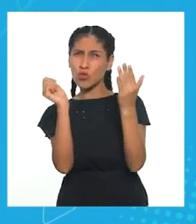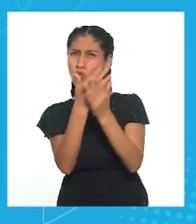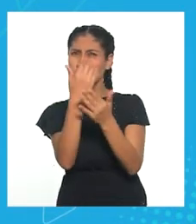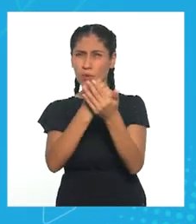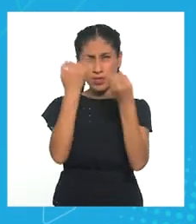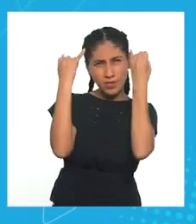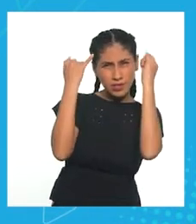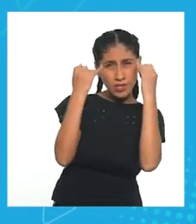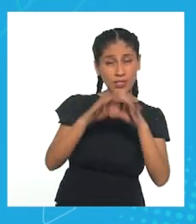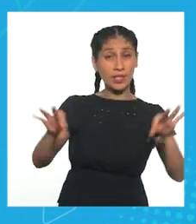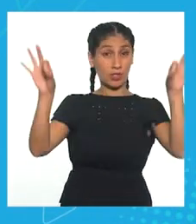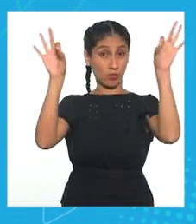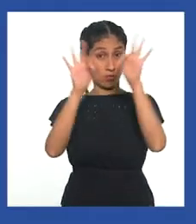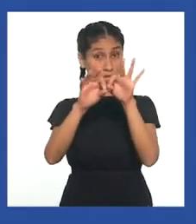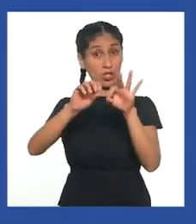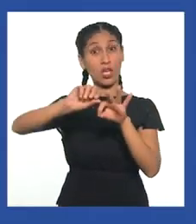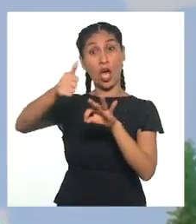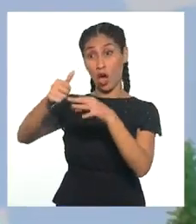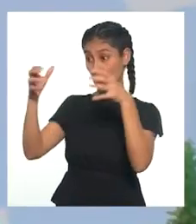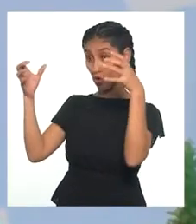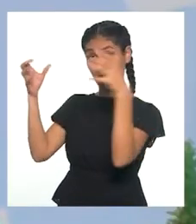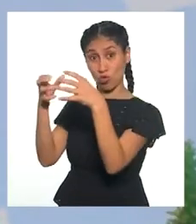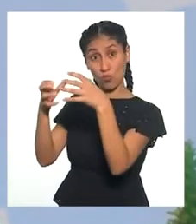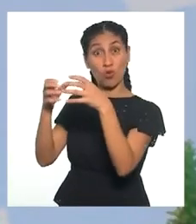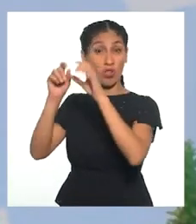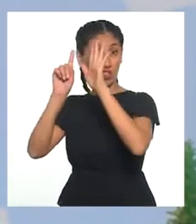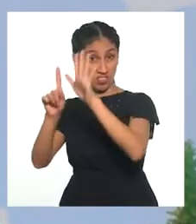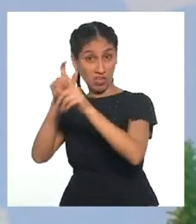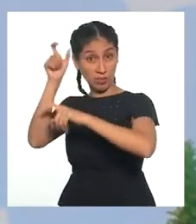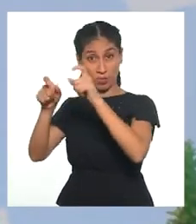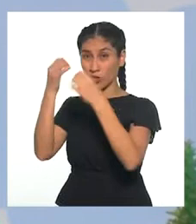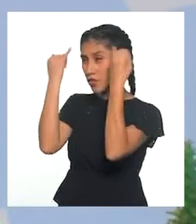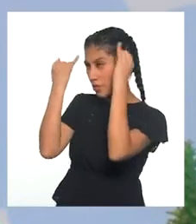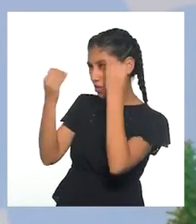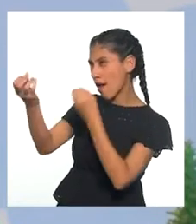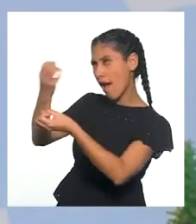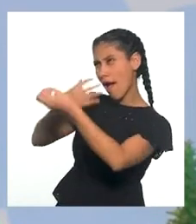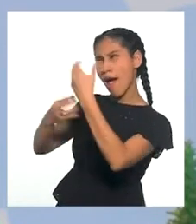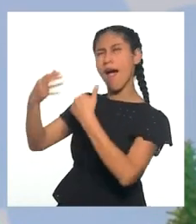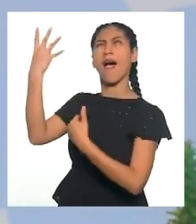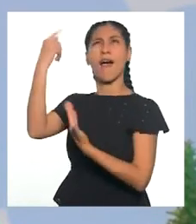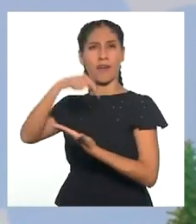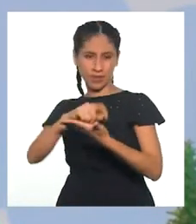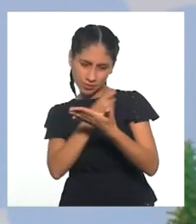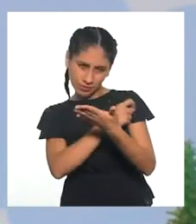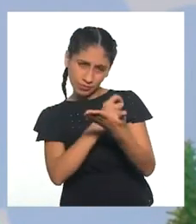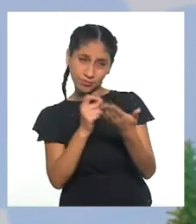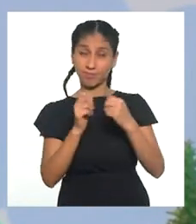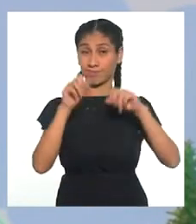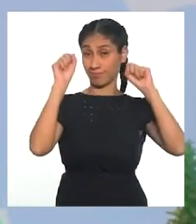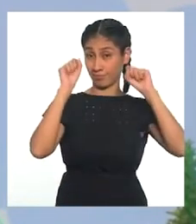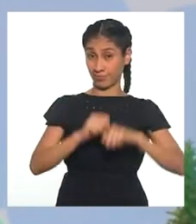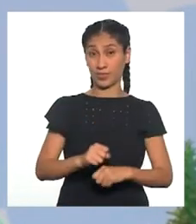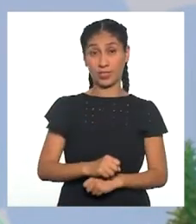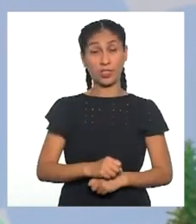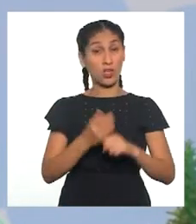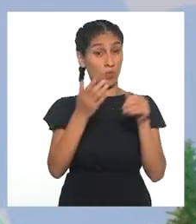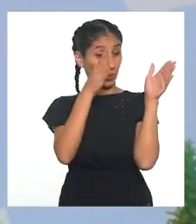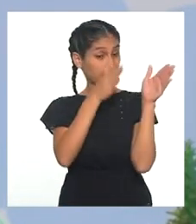buena idea es la combinación de seis otras ideas, quizás menos buenas. ¿Del caos surge el orden?